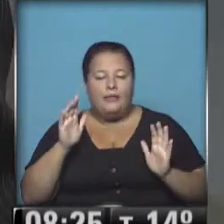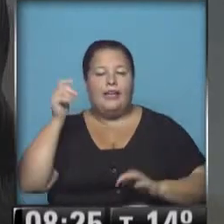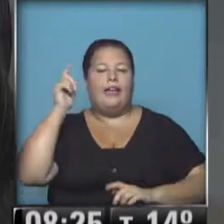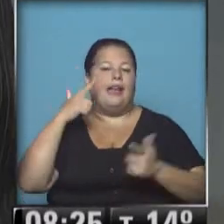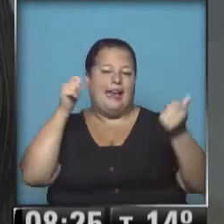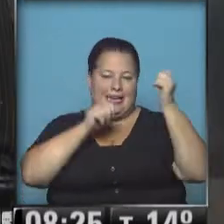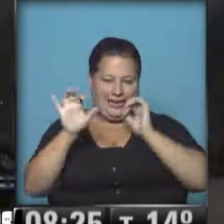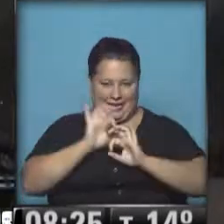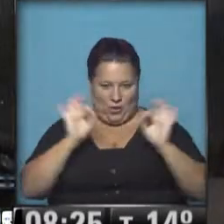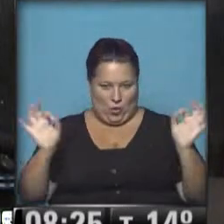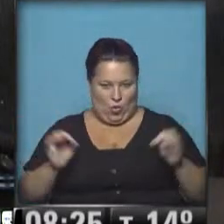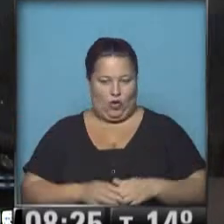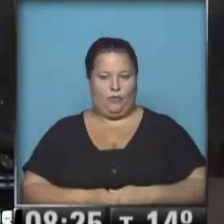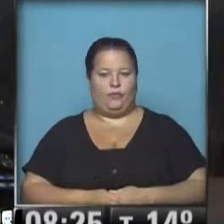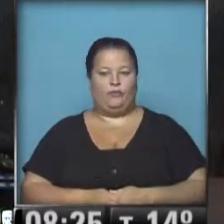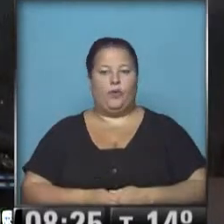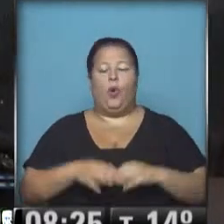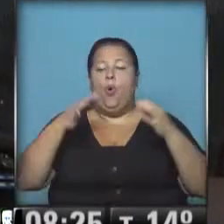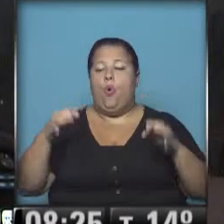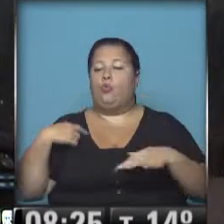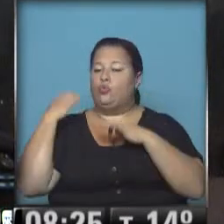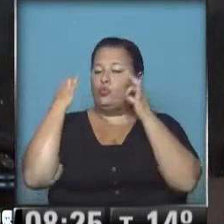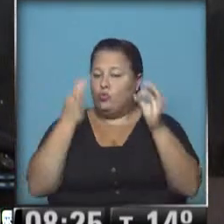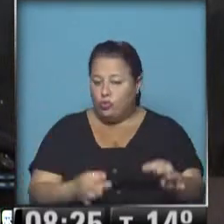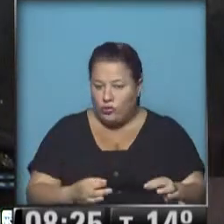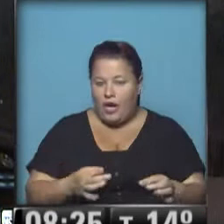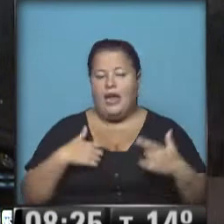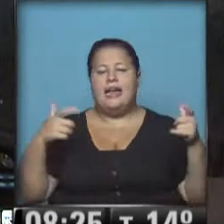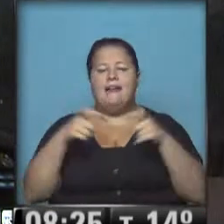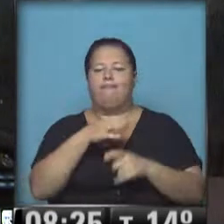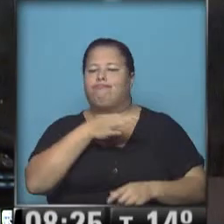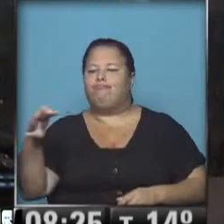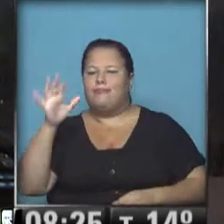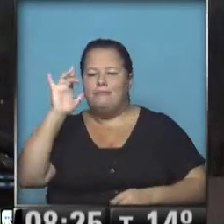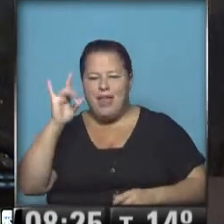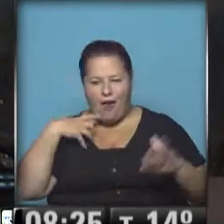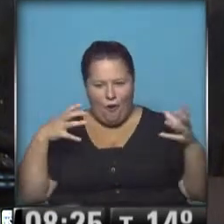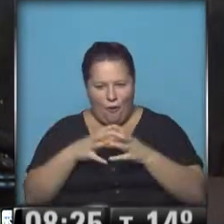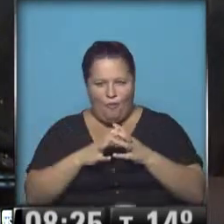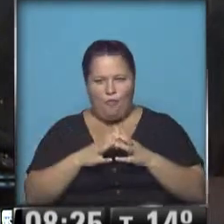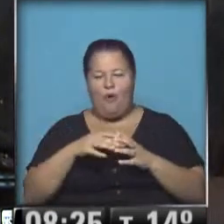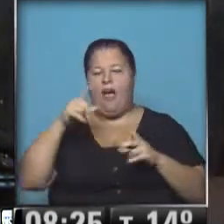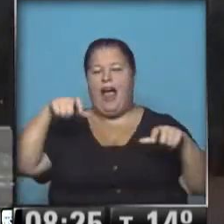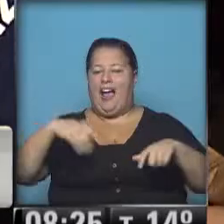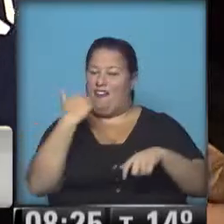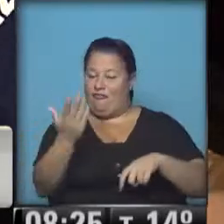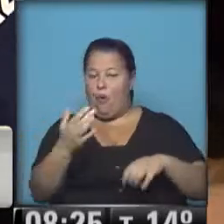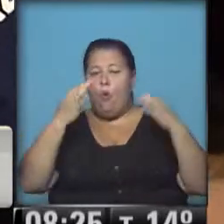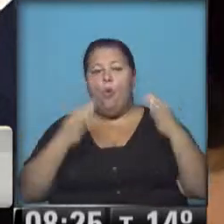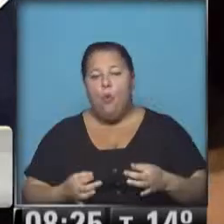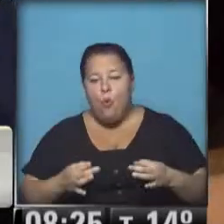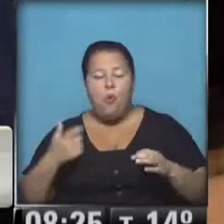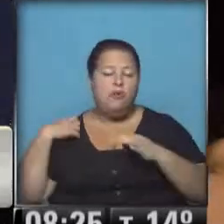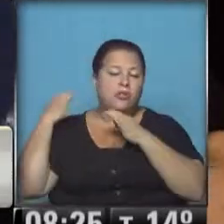registrarse heridos. Justo nosotros llegamos, tenemos reunión todos los miércoles acá en la agrupación, frente al microestadio, y bueno, justo cuando